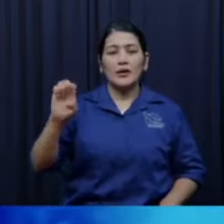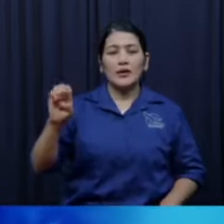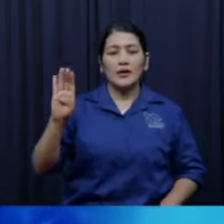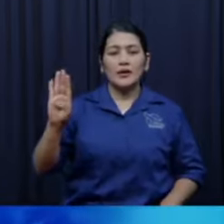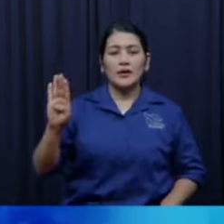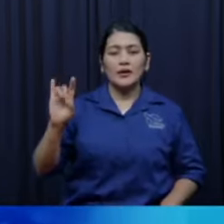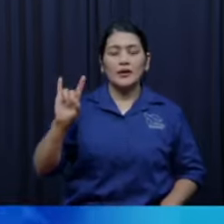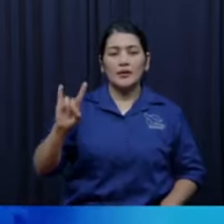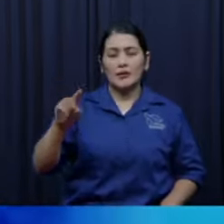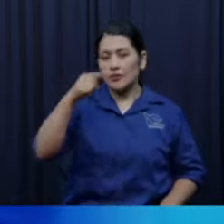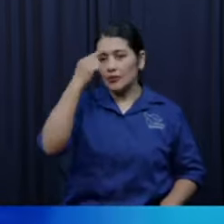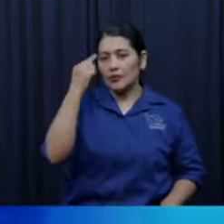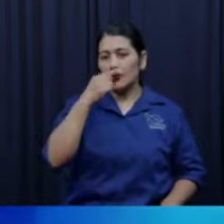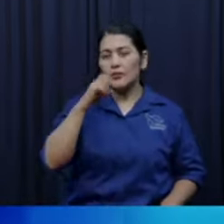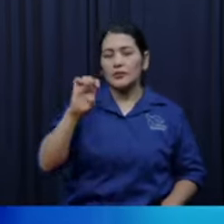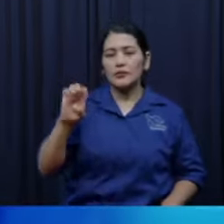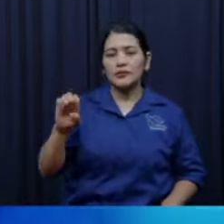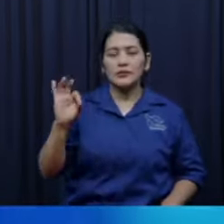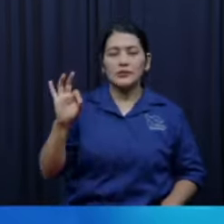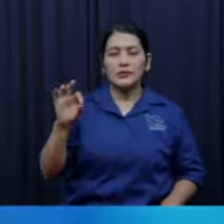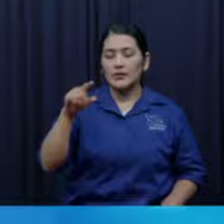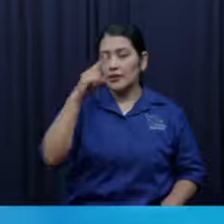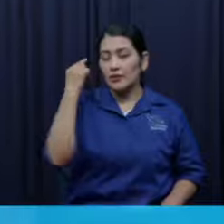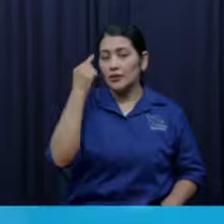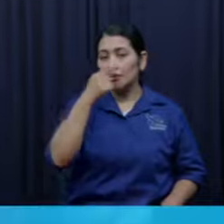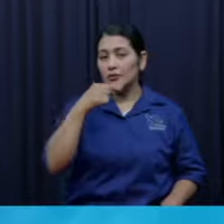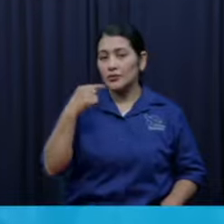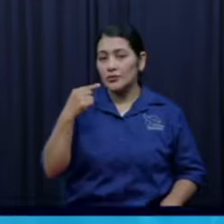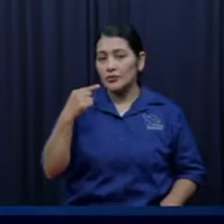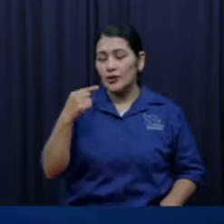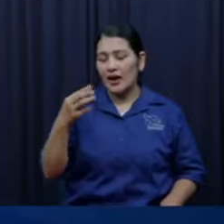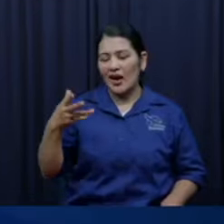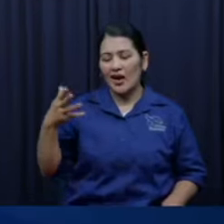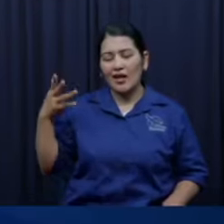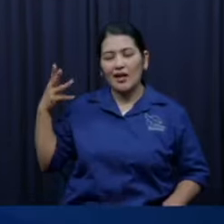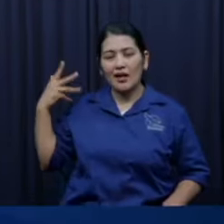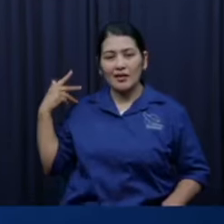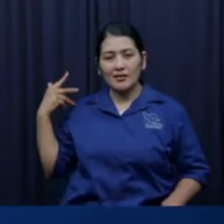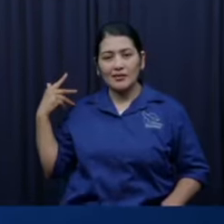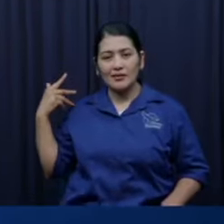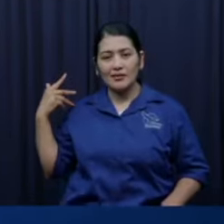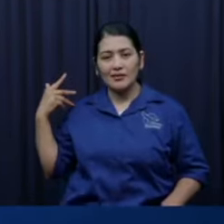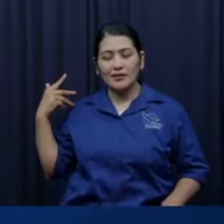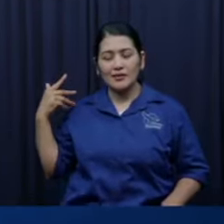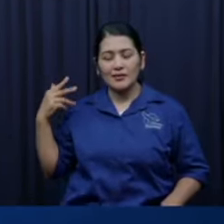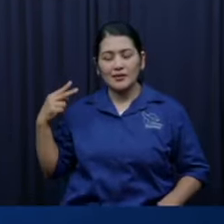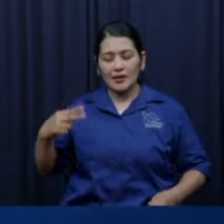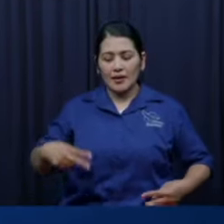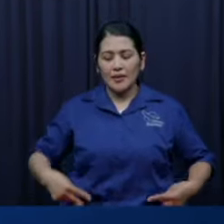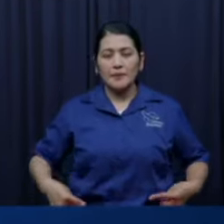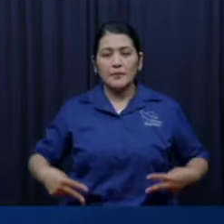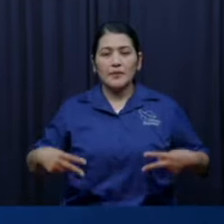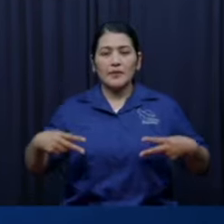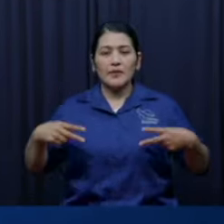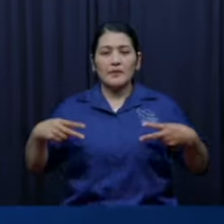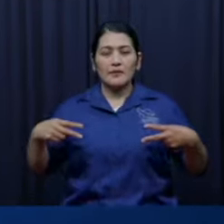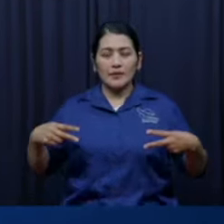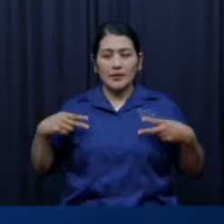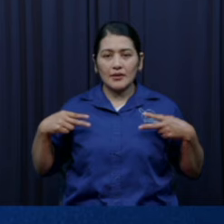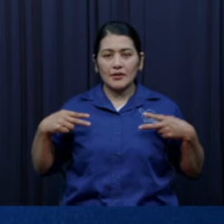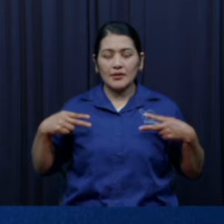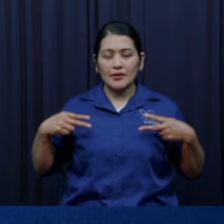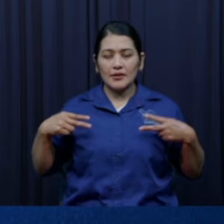Es decir, tenían que atravesar todo, todo, todo, un mapa. Si usted tiene en su mente ahí